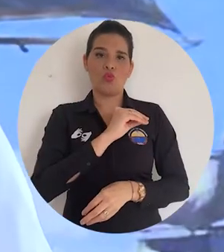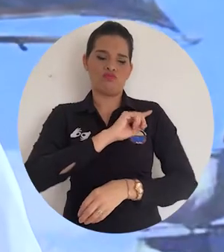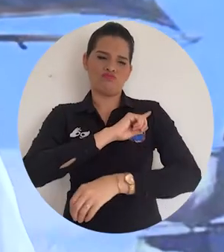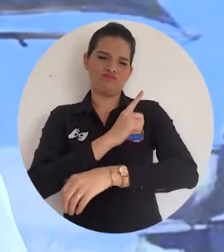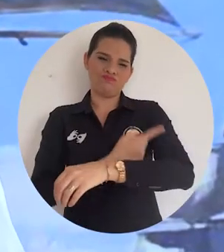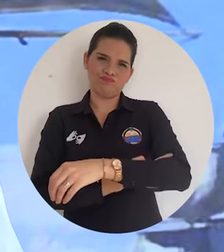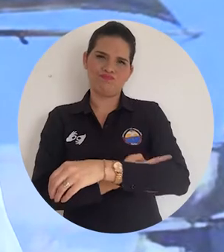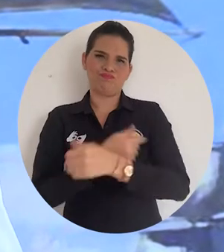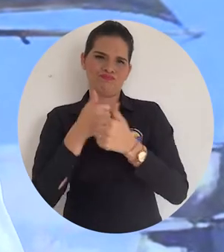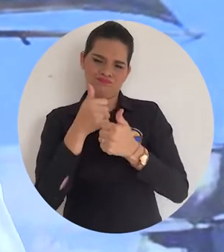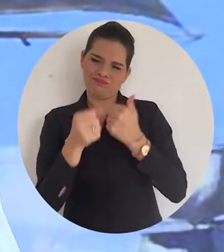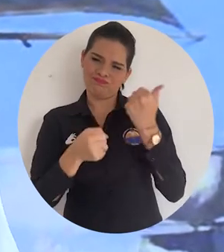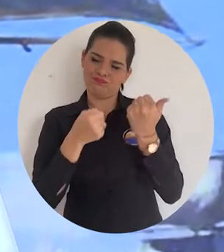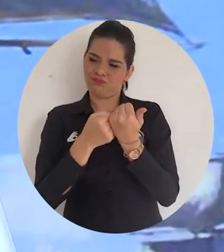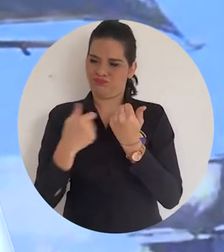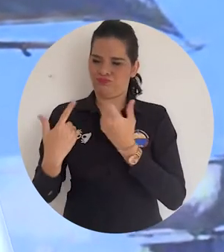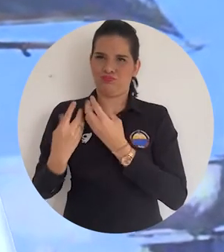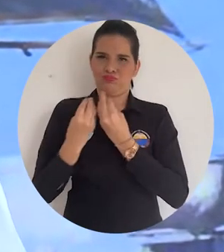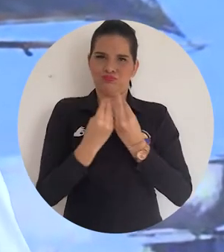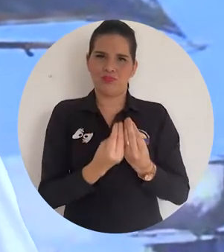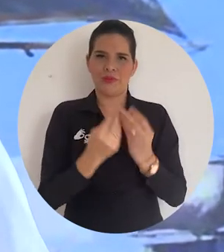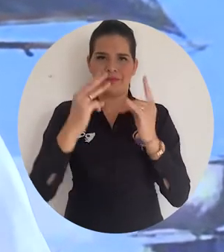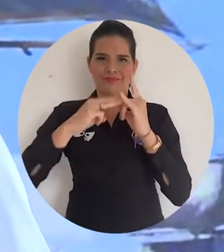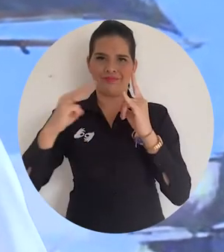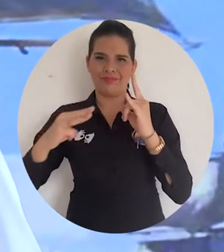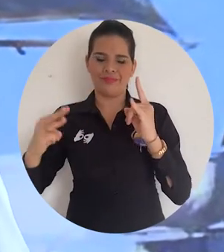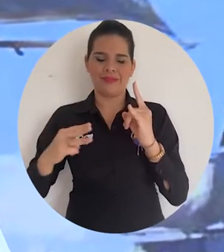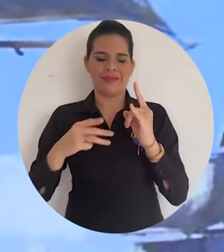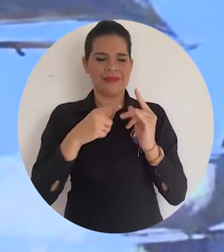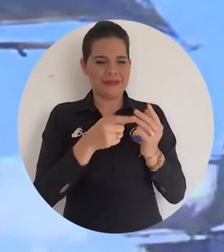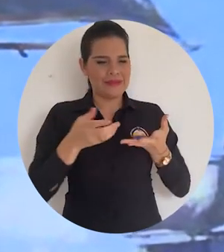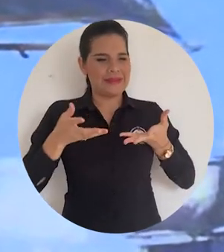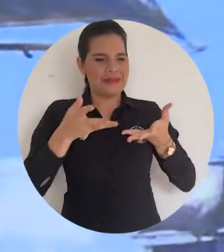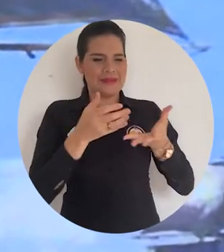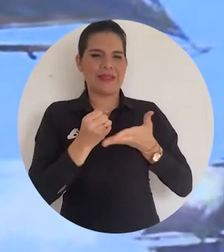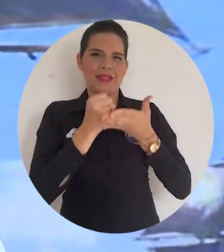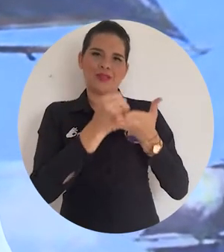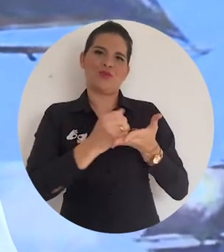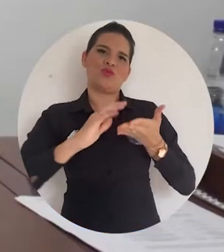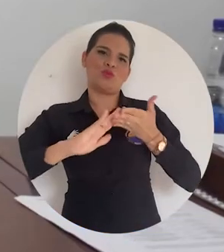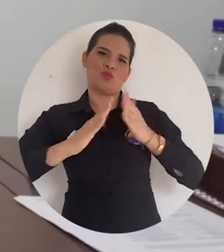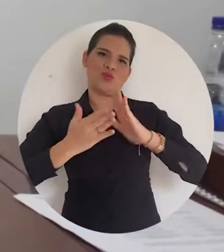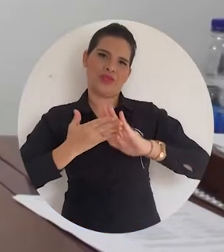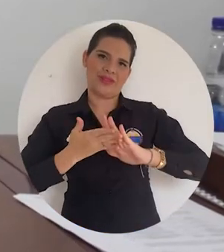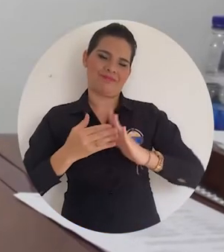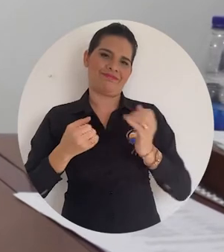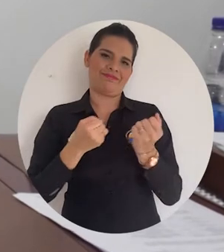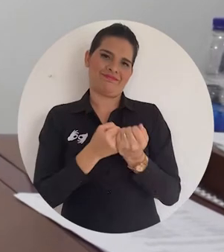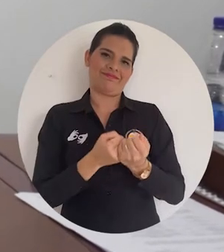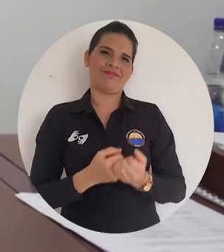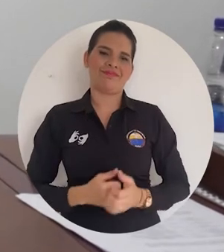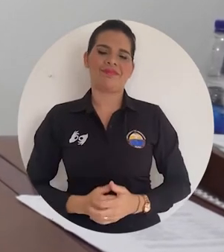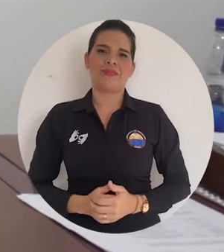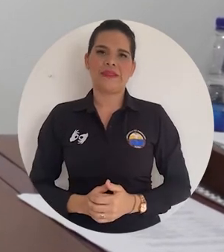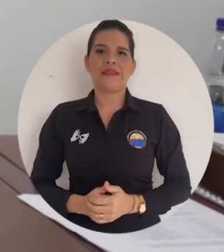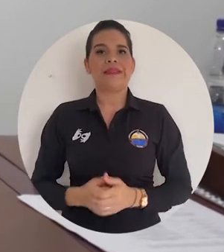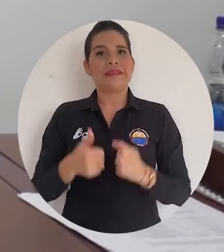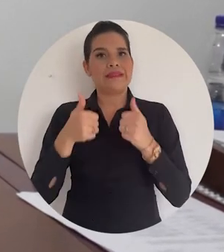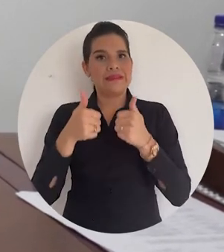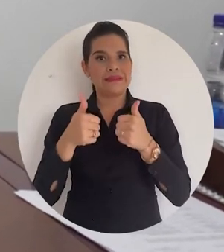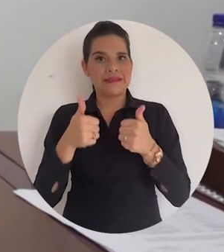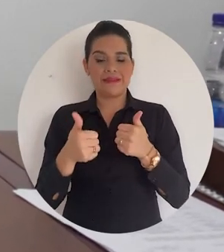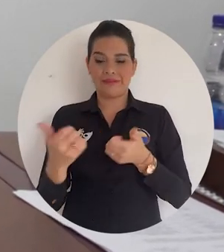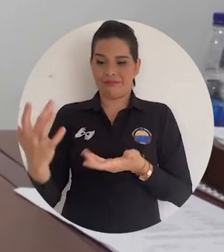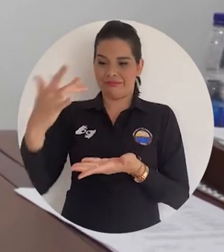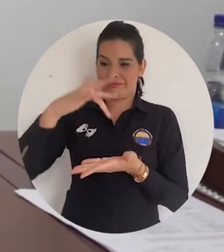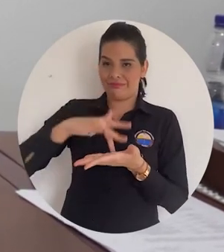tenemos como institución, cómo las podemos canalizar para el beneficio de las comunidades. A raíz de que este convenio le dará al